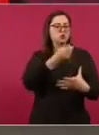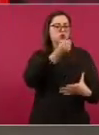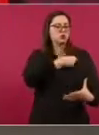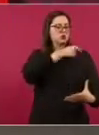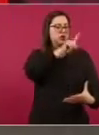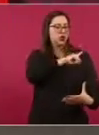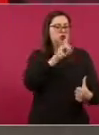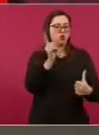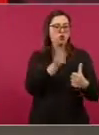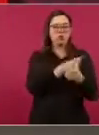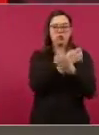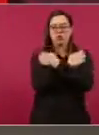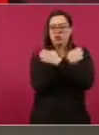todo.